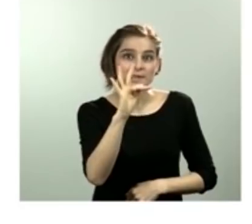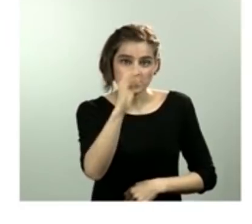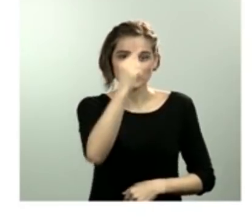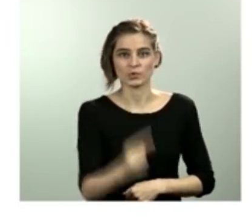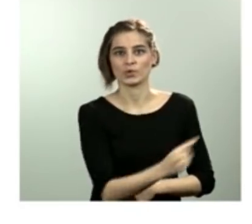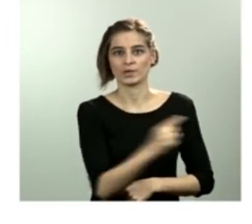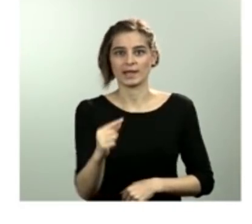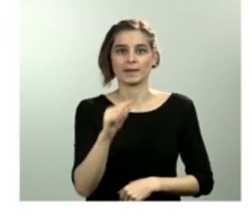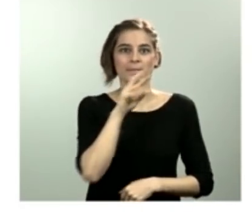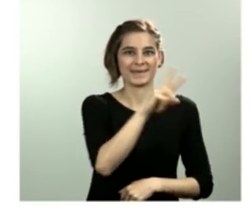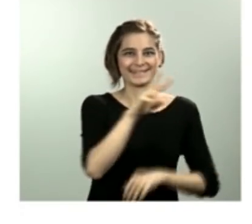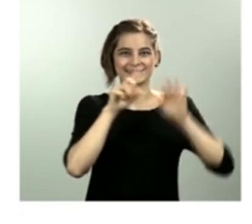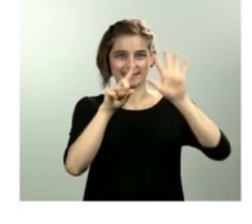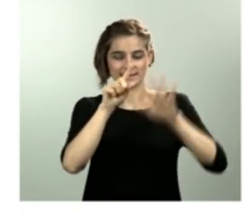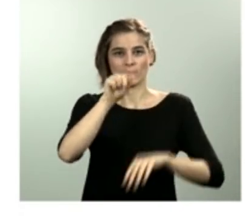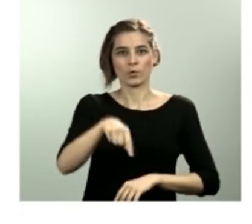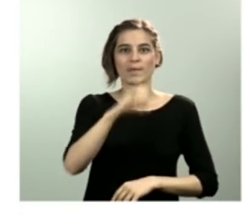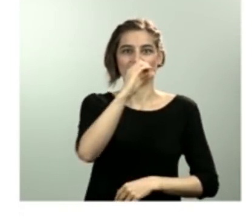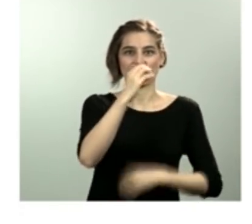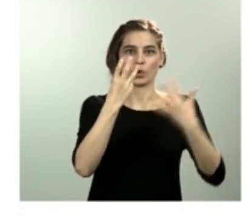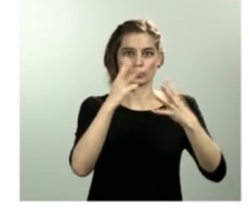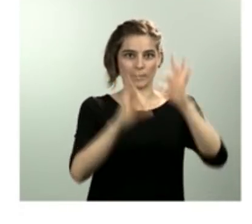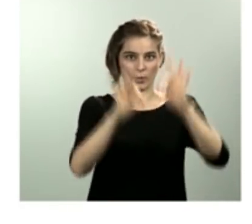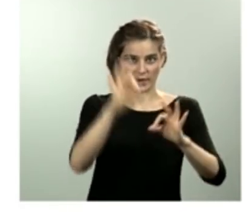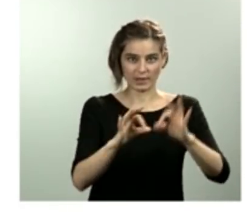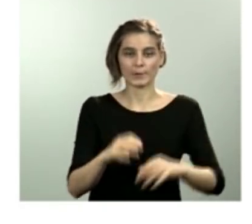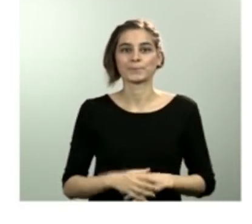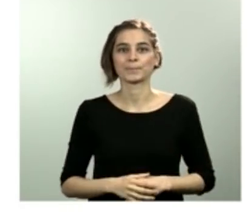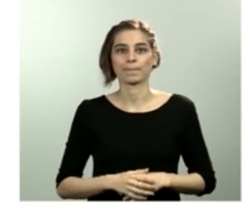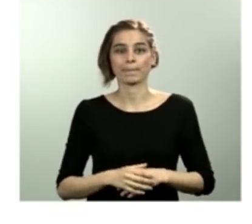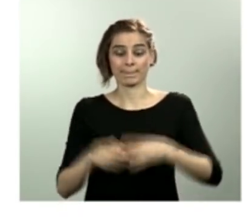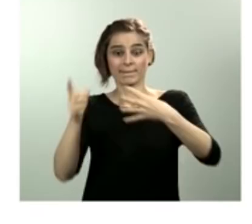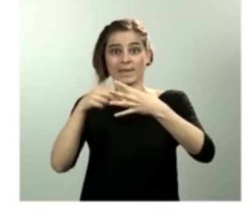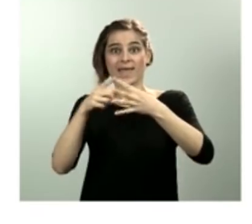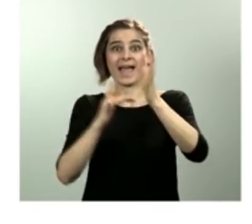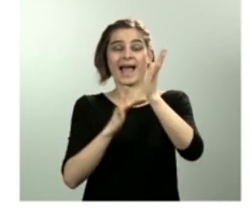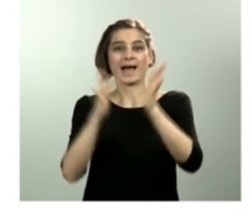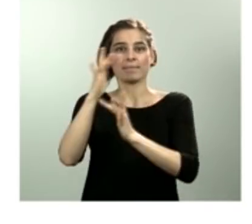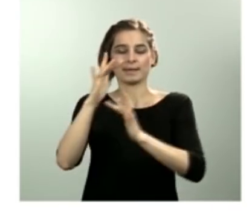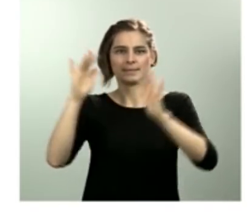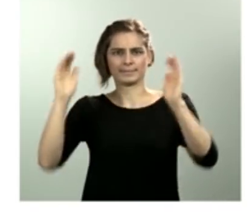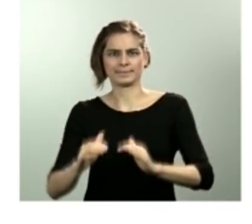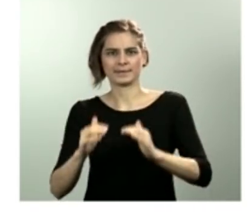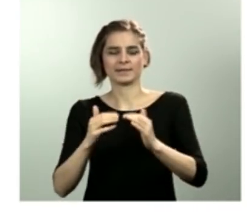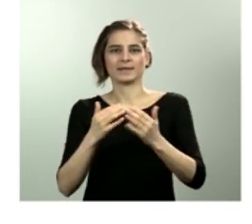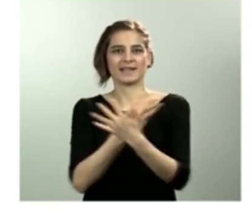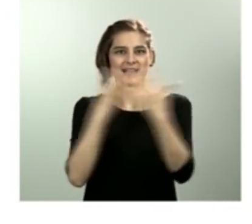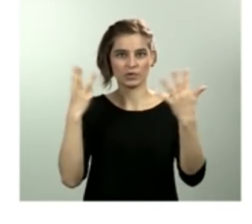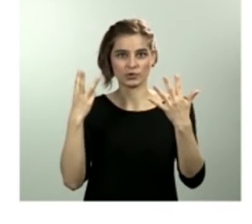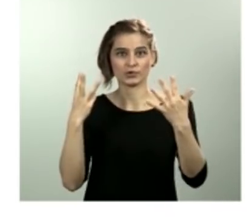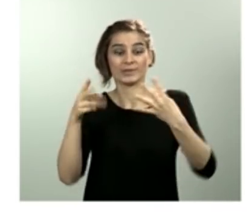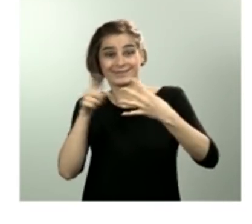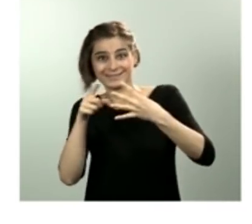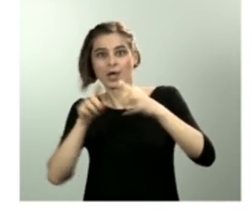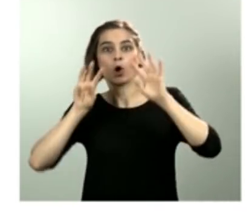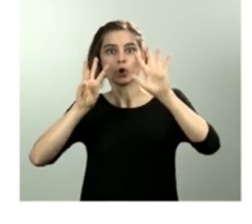Los últimos días de marzo y primera semana de abril bajó al 18. En la segunda semana de abril estaban el 8,4% y